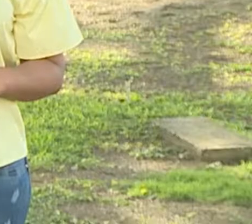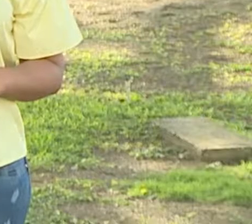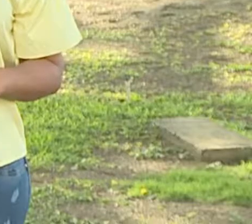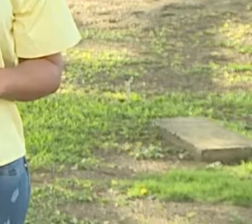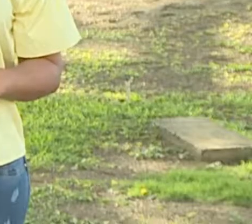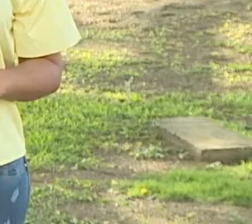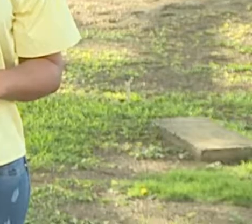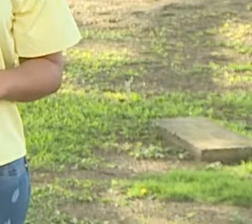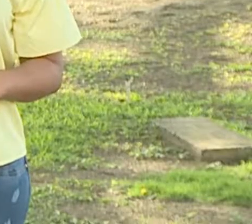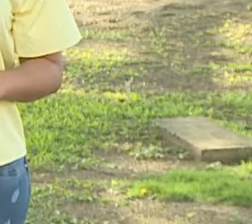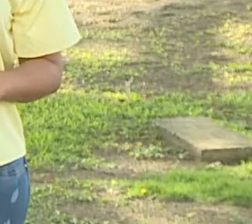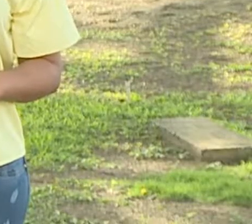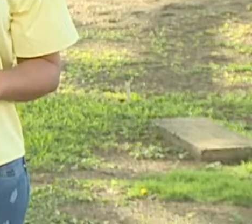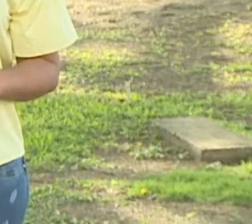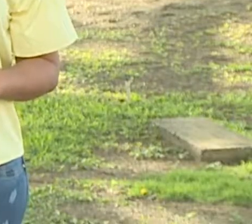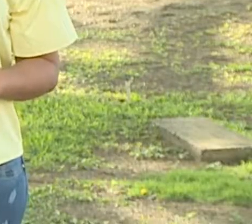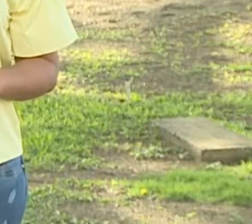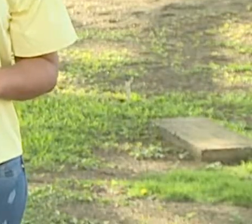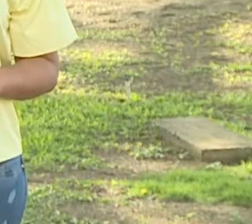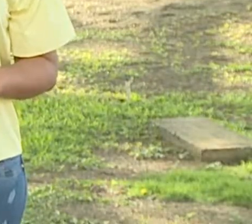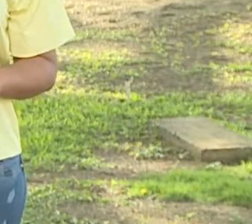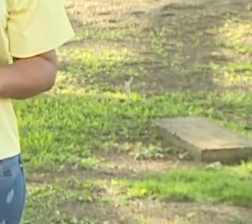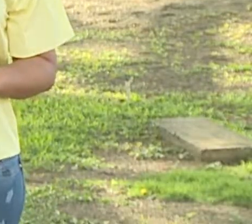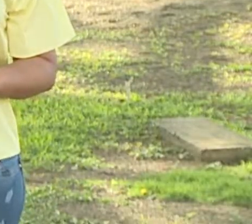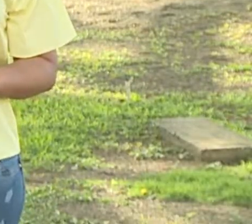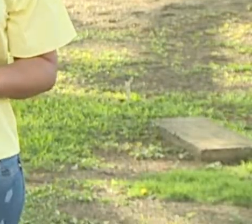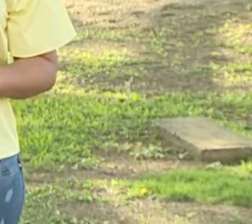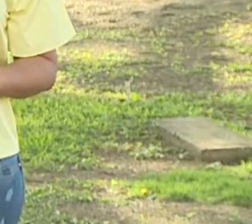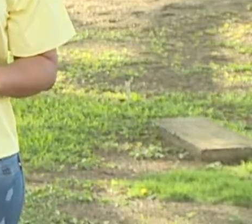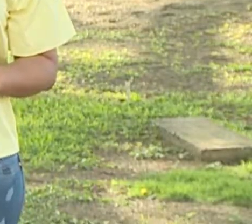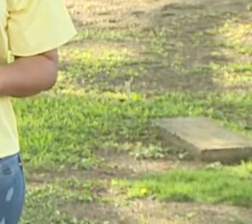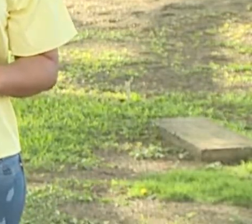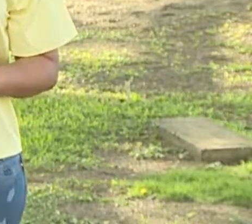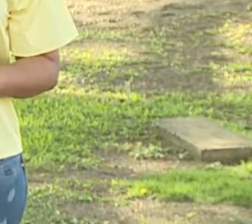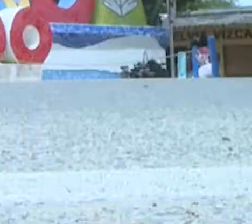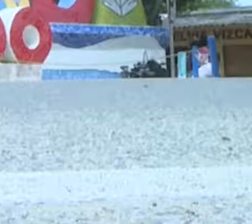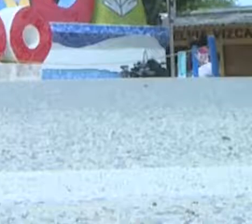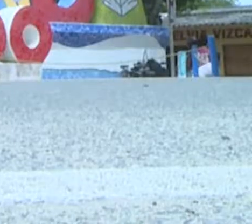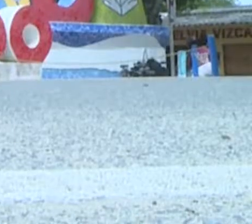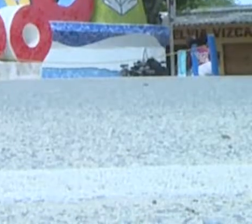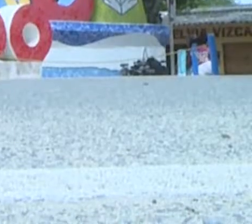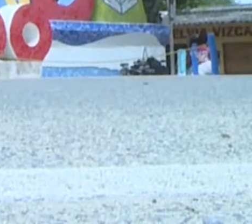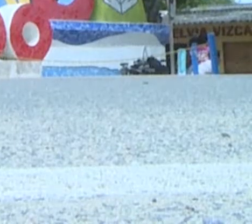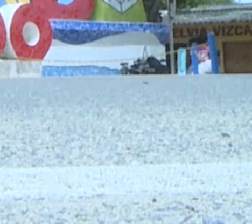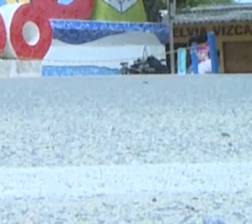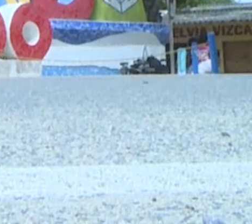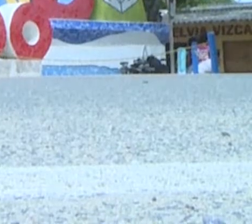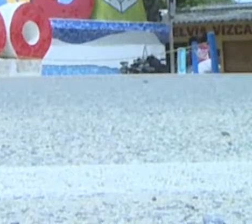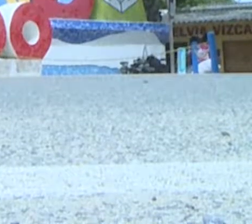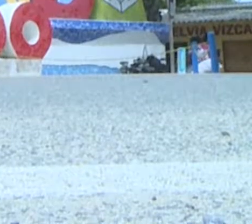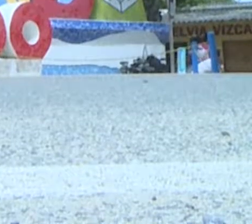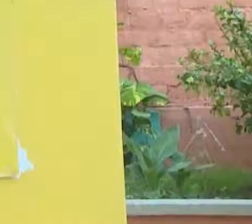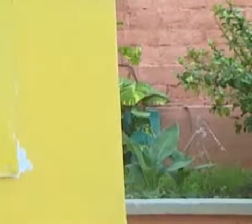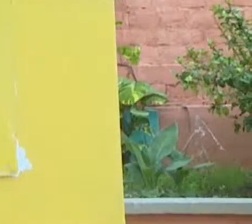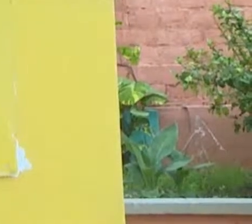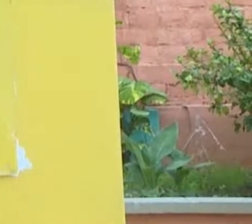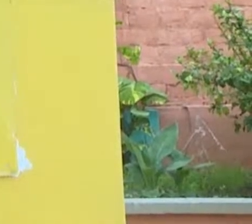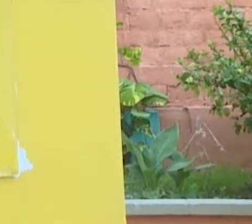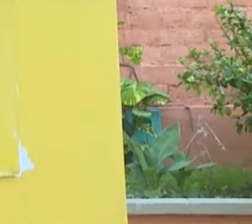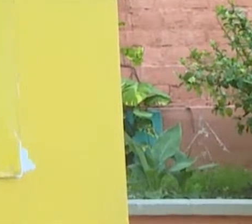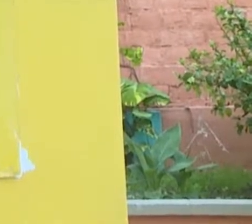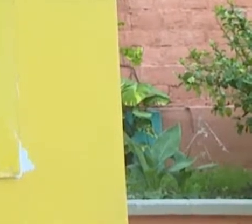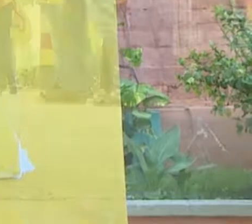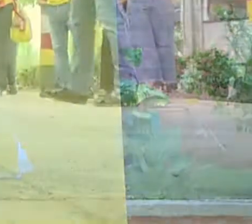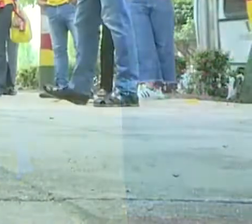se destacó el reto incubador a Aracataca como parte de la Escuela Internacional del Realismo Mágico. Se desarrolló la séptima semana de la Ciencia